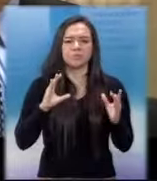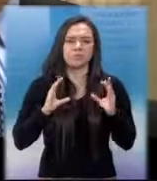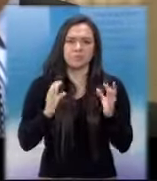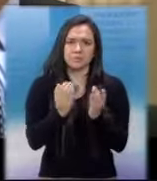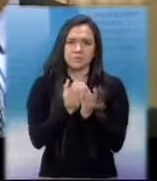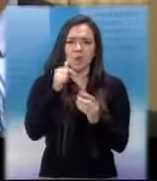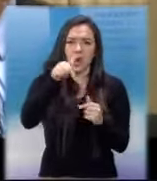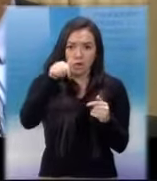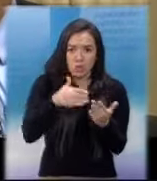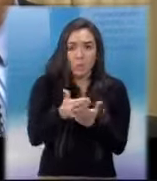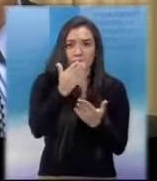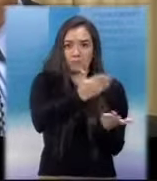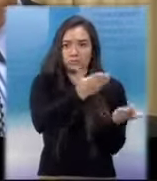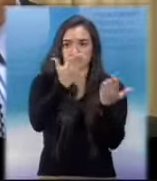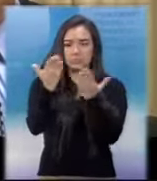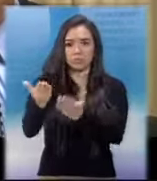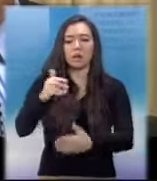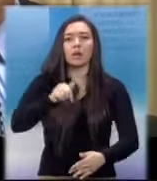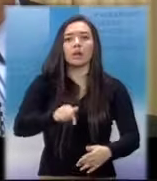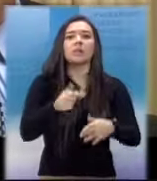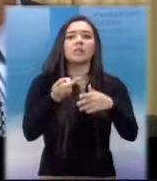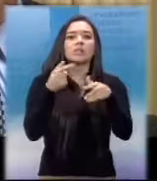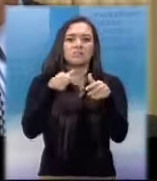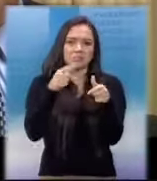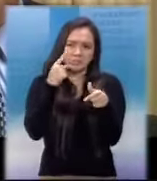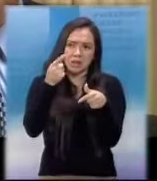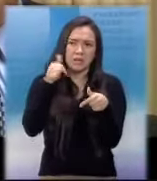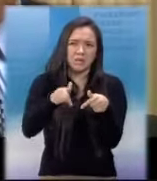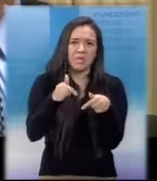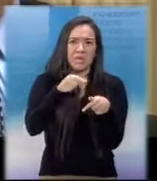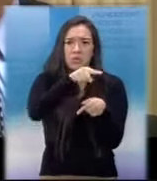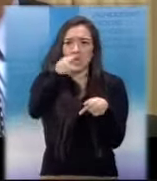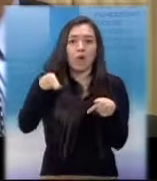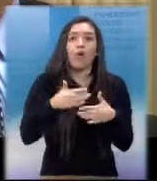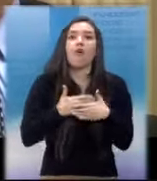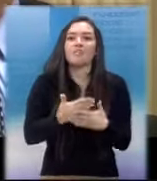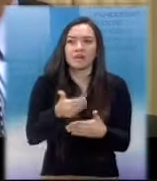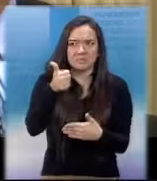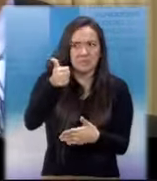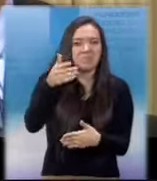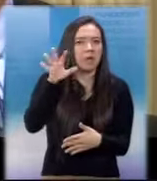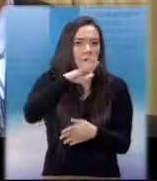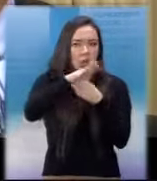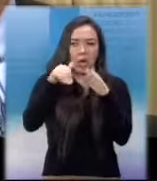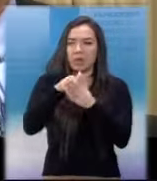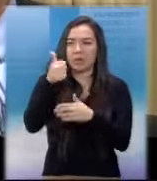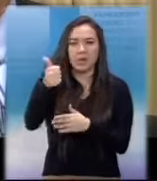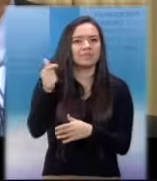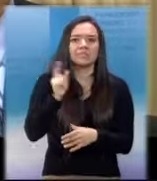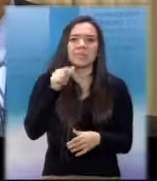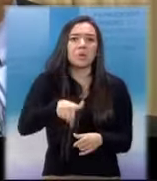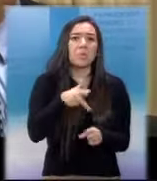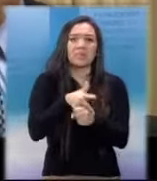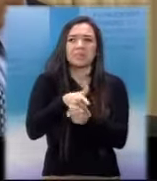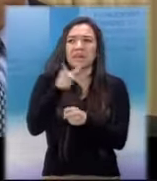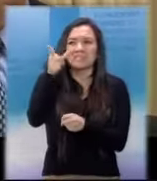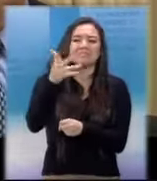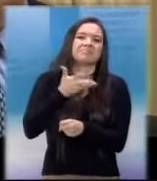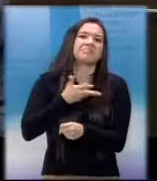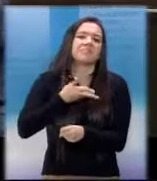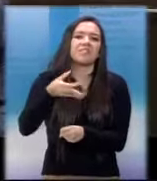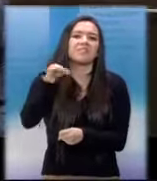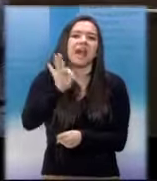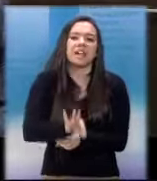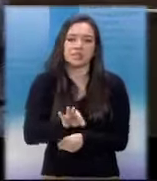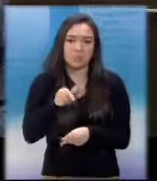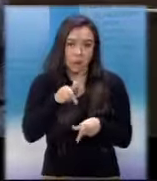patente. En este momento también hay un nivel alto de desconfianza del trabajo legislativo. ¿Qué hacer para mejorar eso?